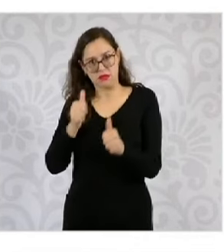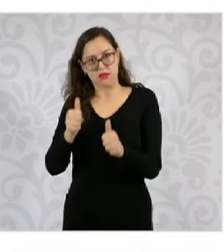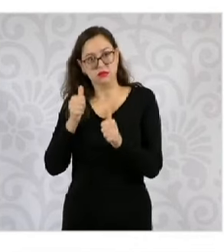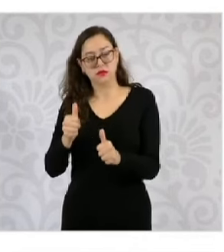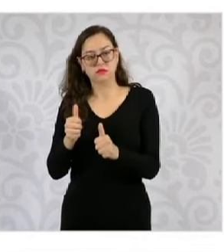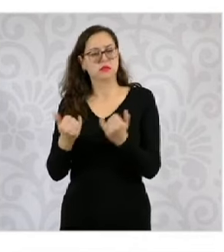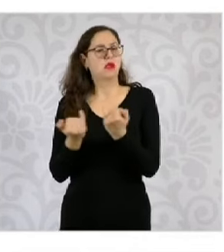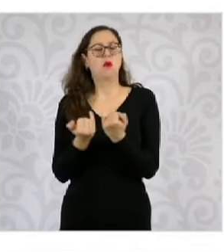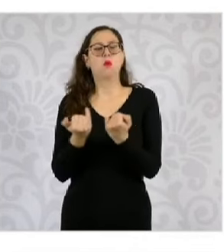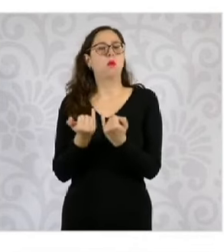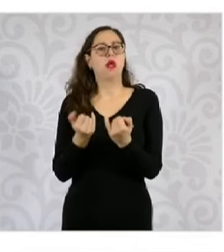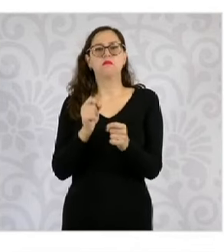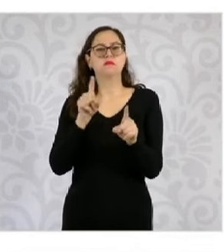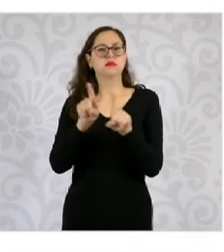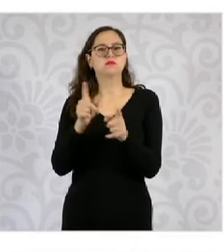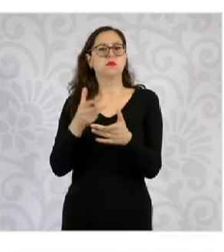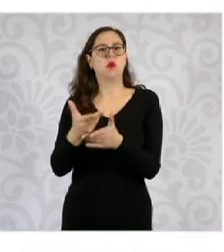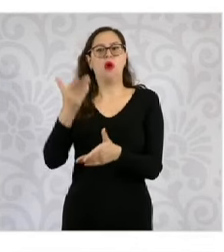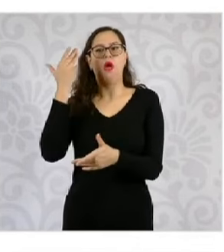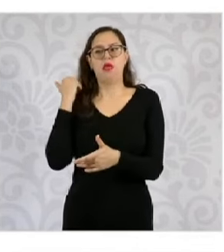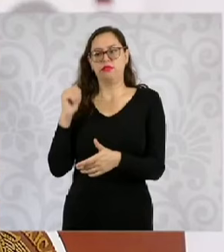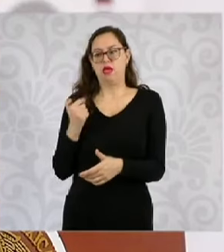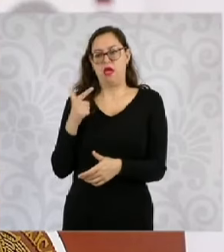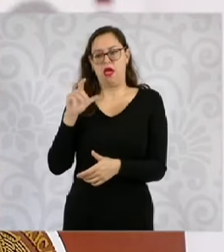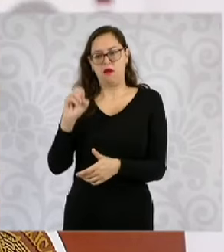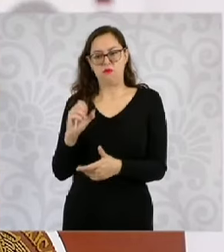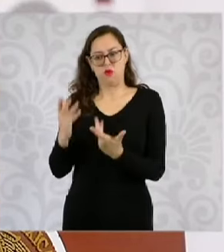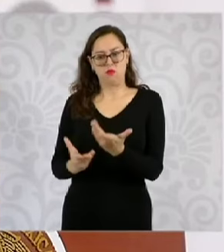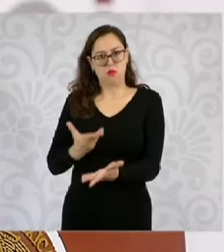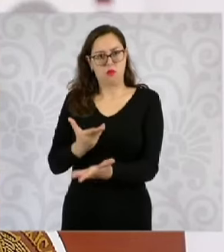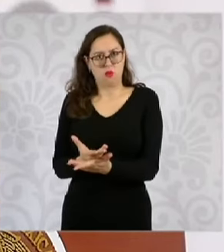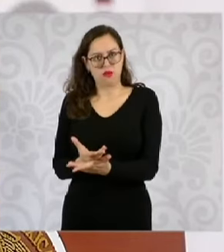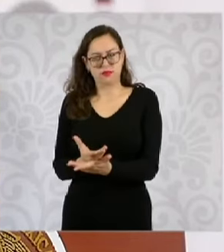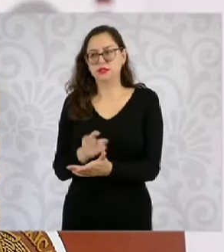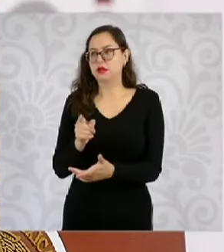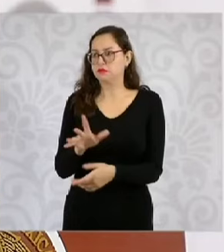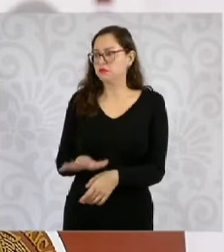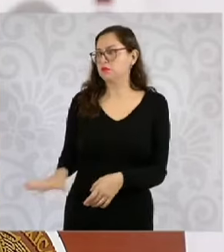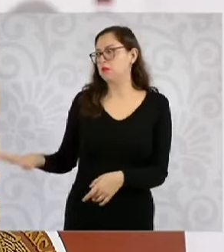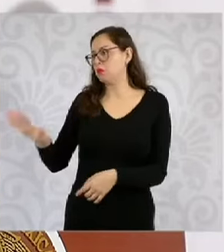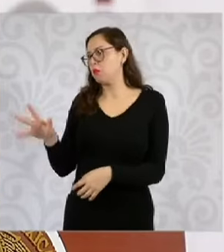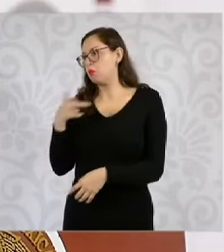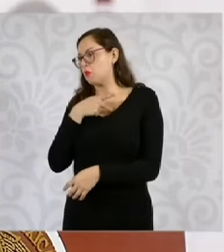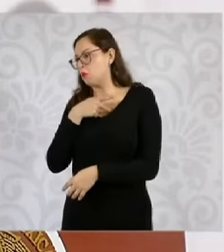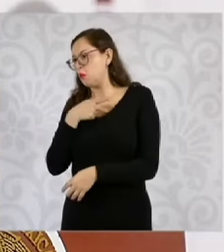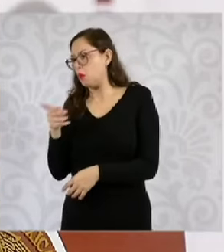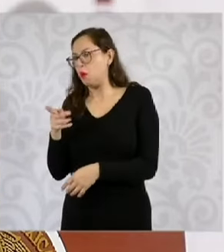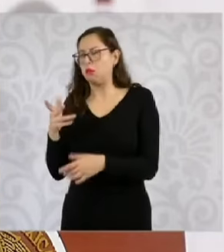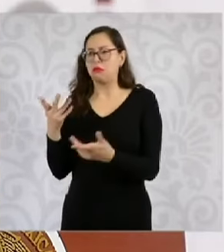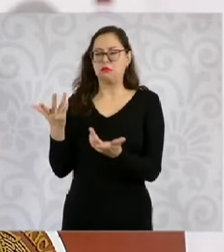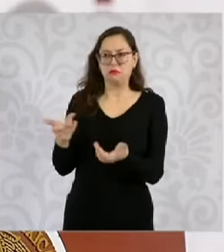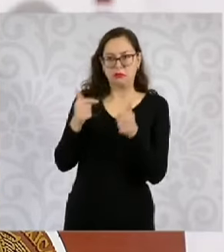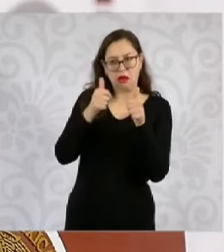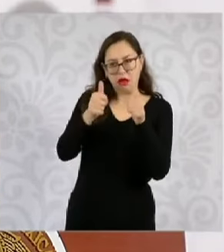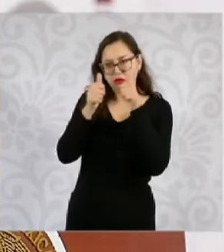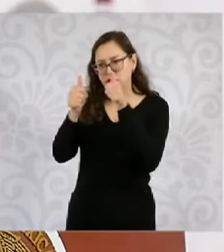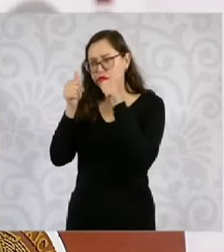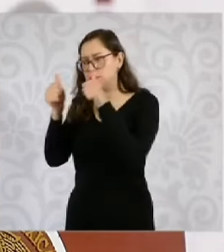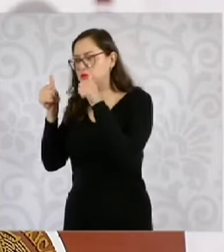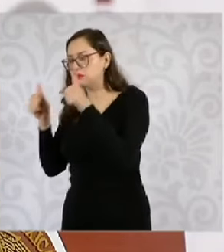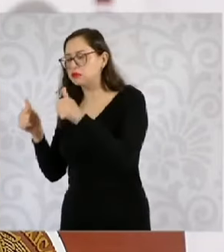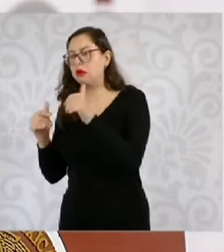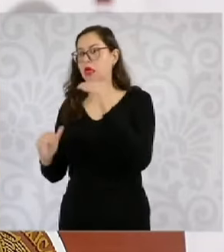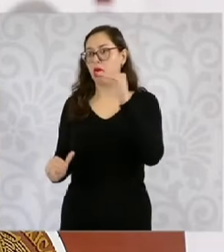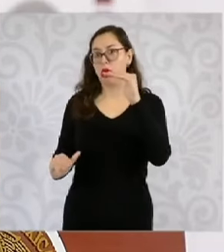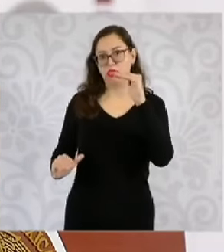de atender de manera prioritaria a las familias más vulnerables, reduciendo la pobreza, cerrando brechas de desigualdad y